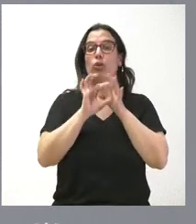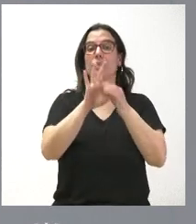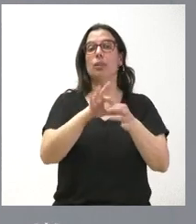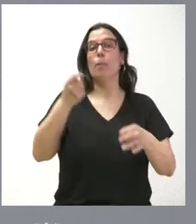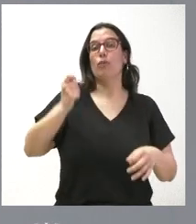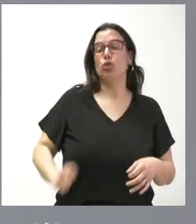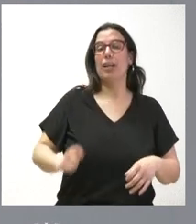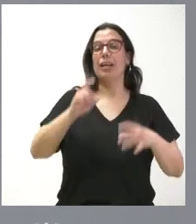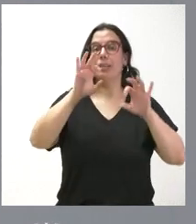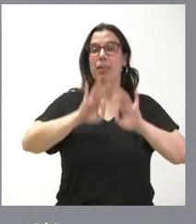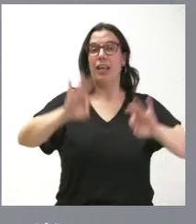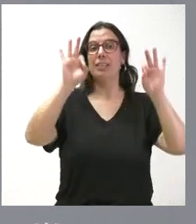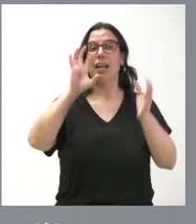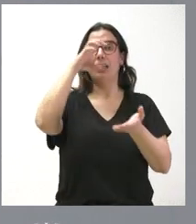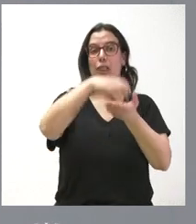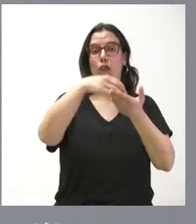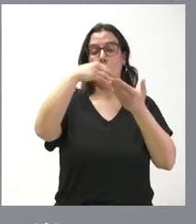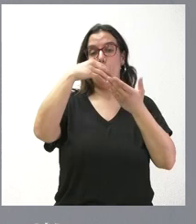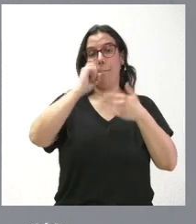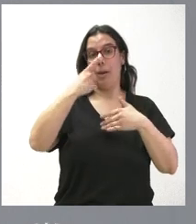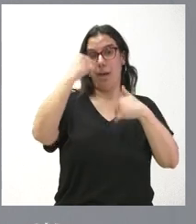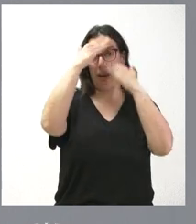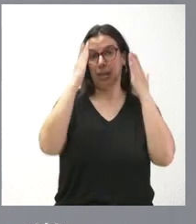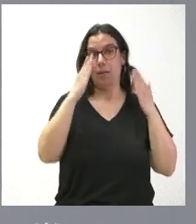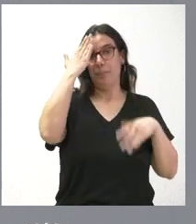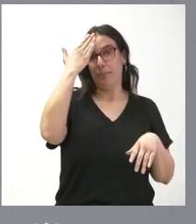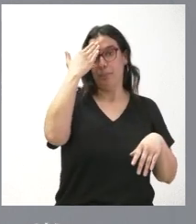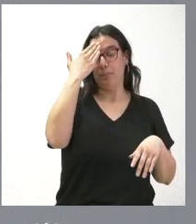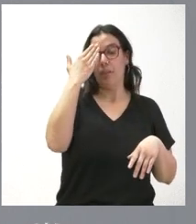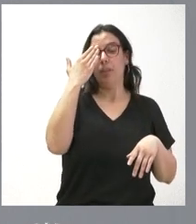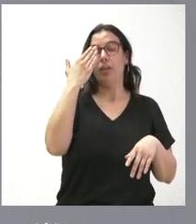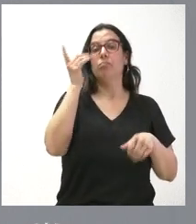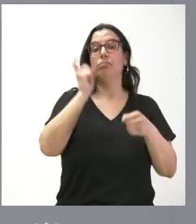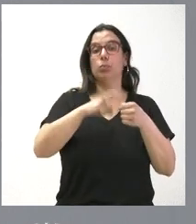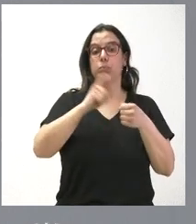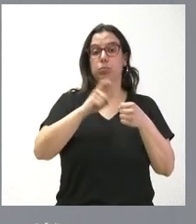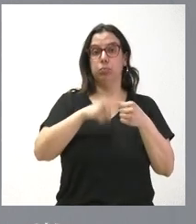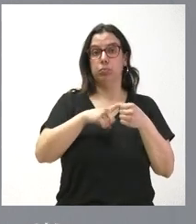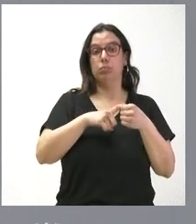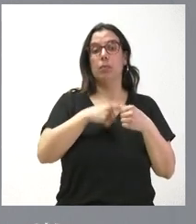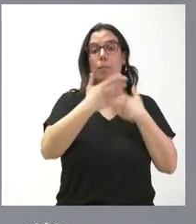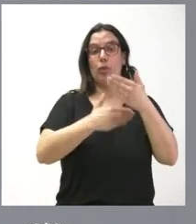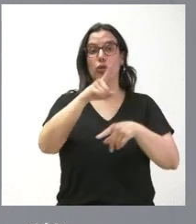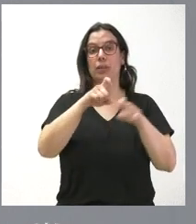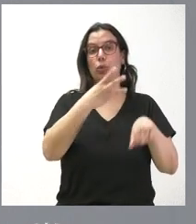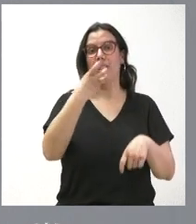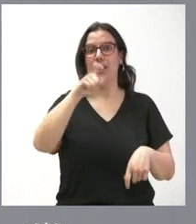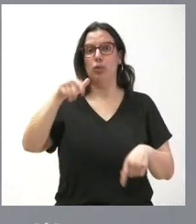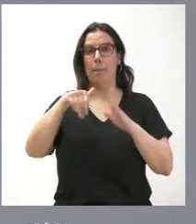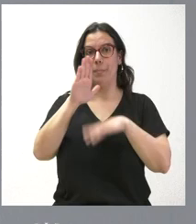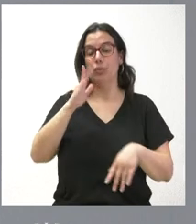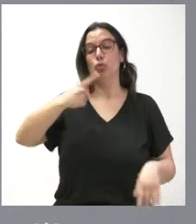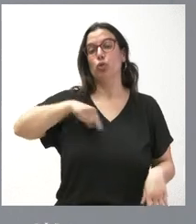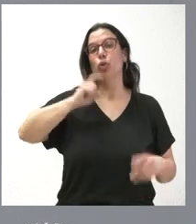especialistas de atención primaria. Son más de 300 las personas que se incorporan en este proceso selectivo y nosotros lo que estamos